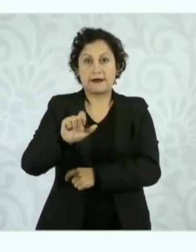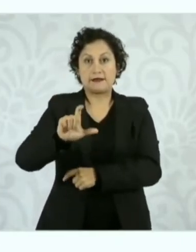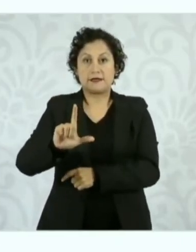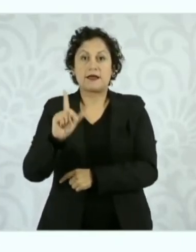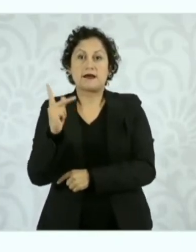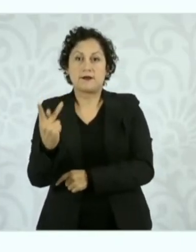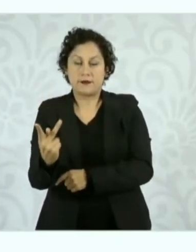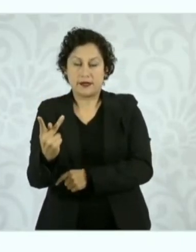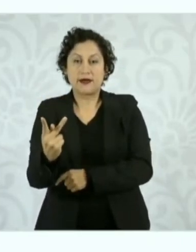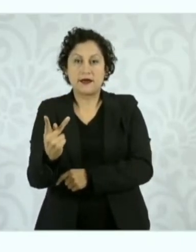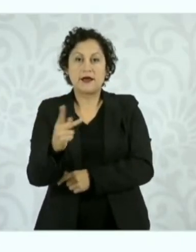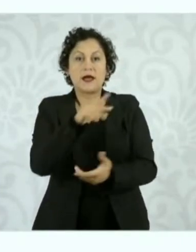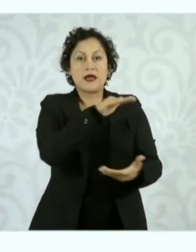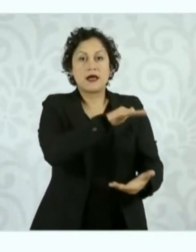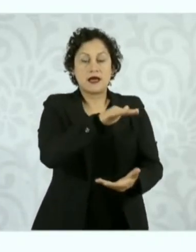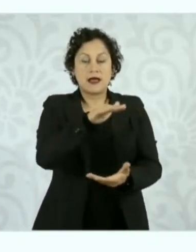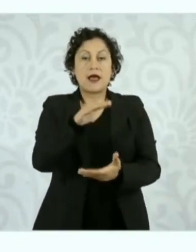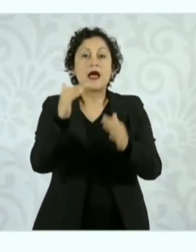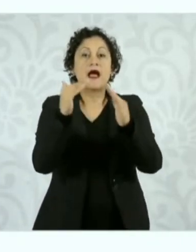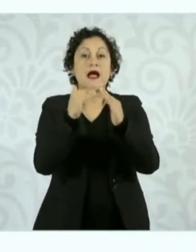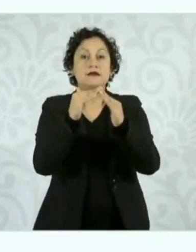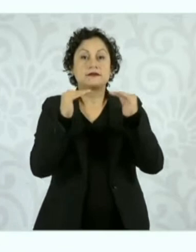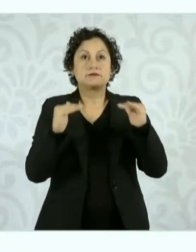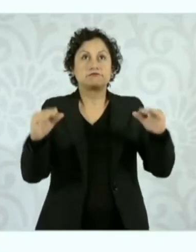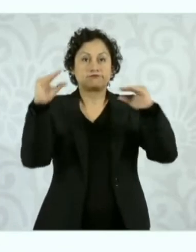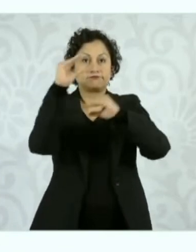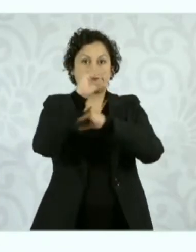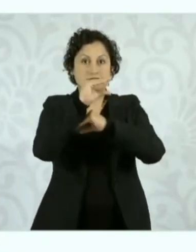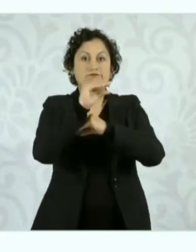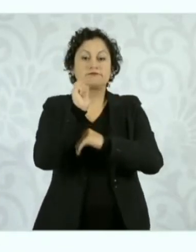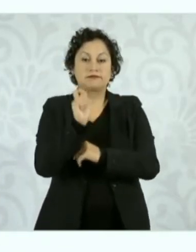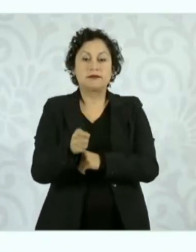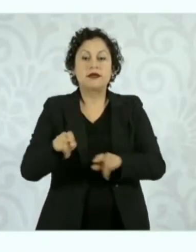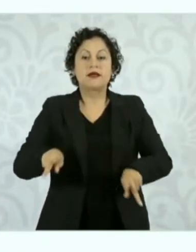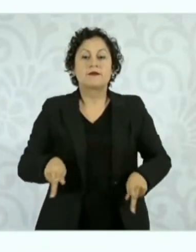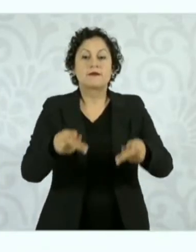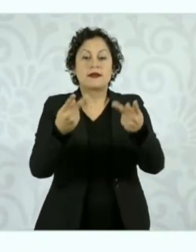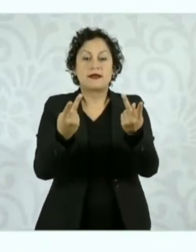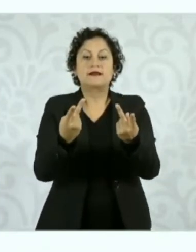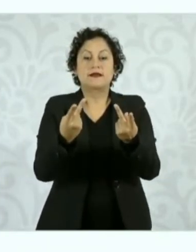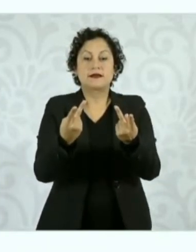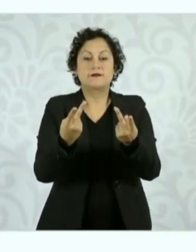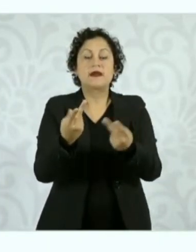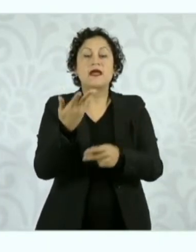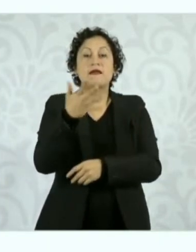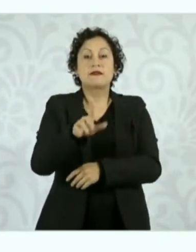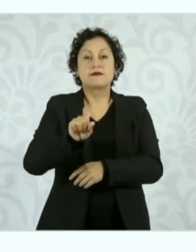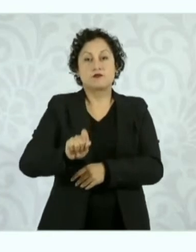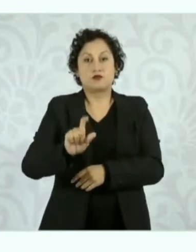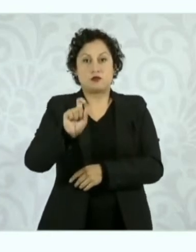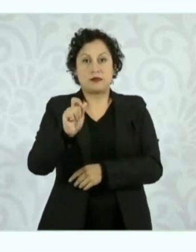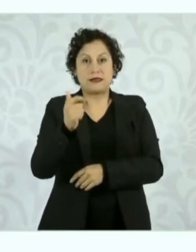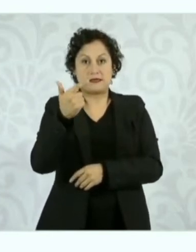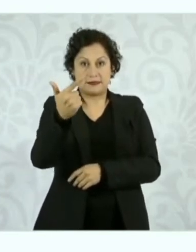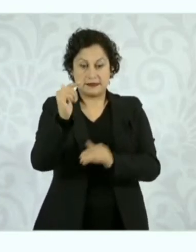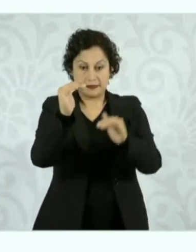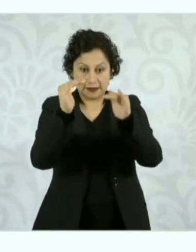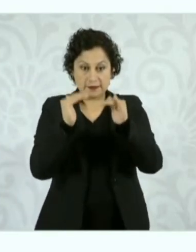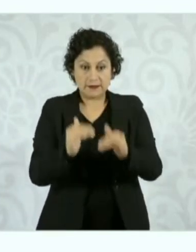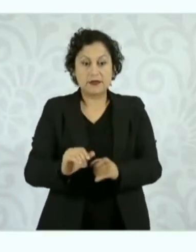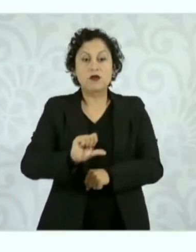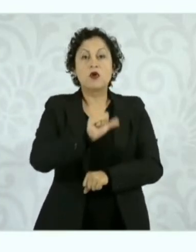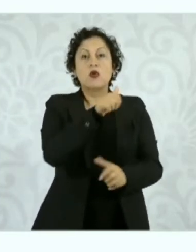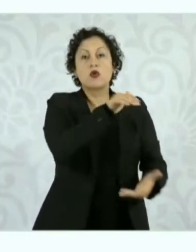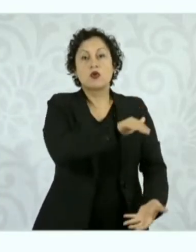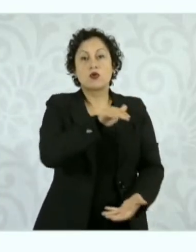caso de gas estacionario fue de diez pesos con cuarenta y un centavos y para el gas por cilindro, diecinueve pesos